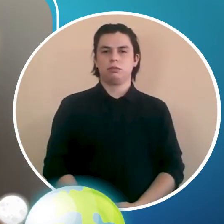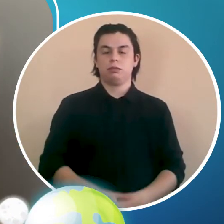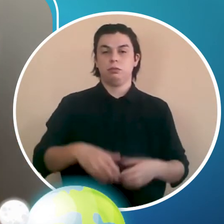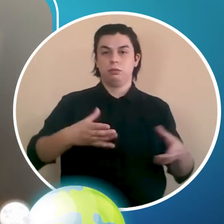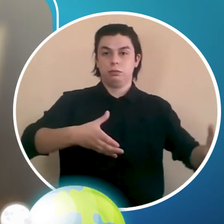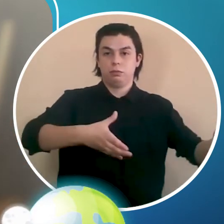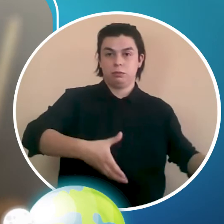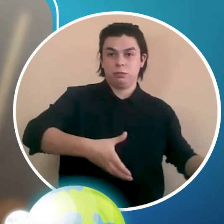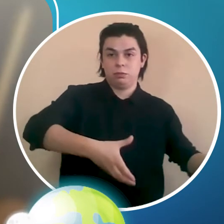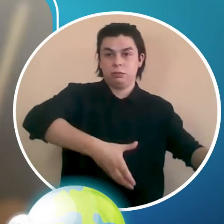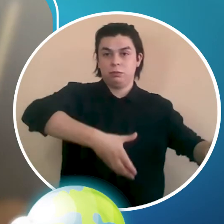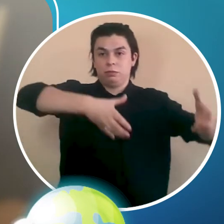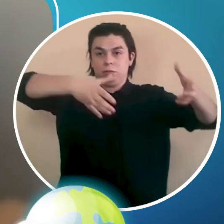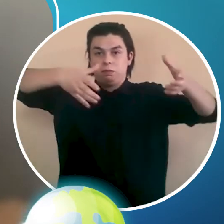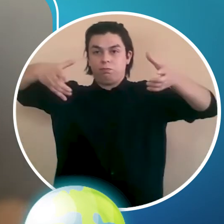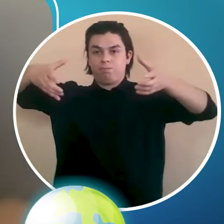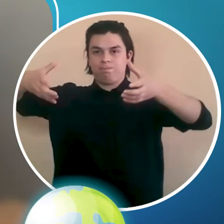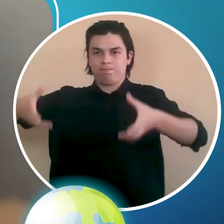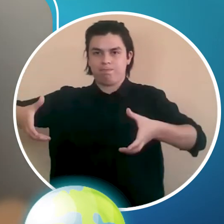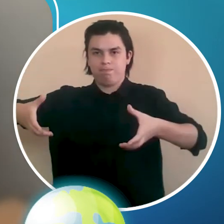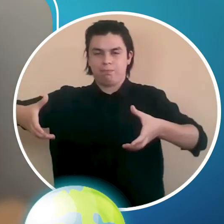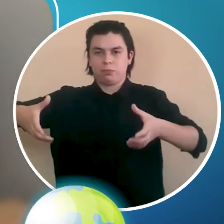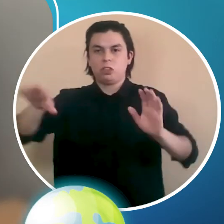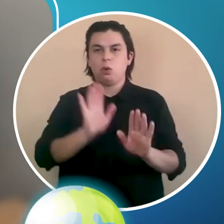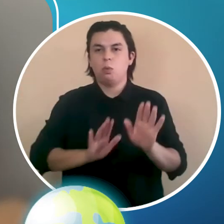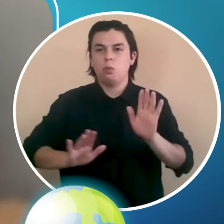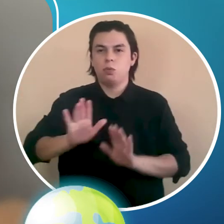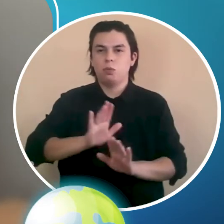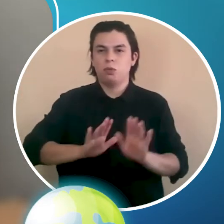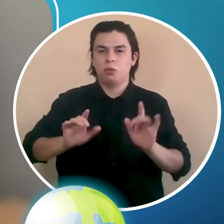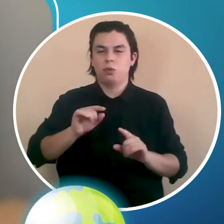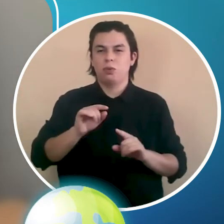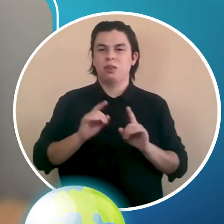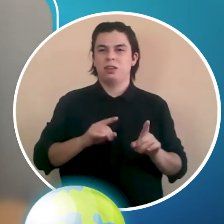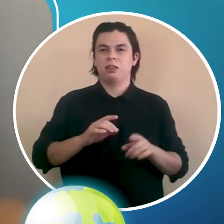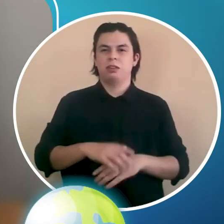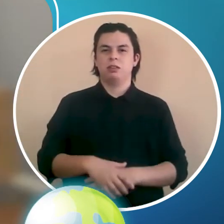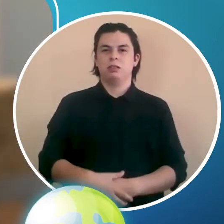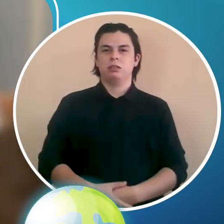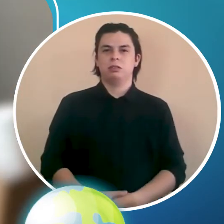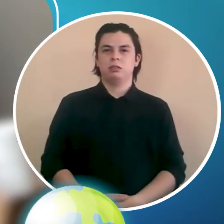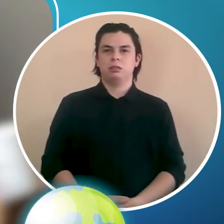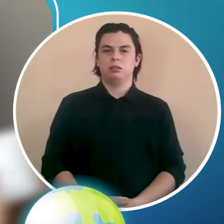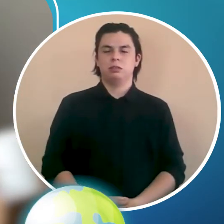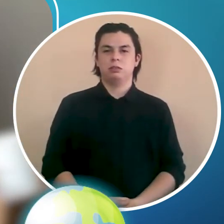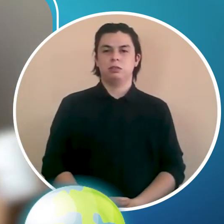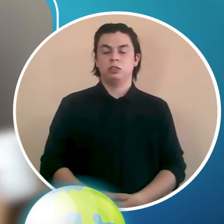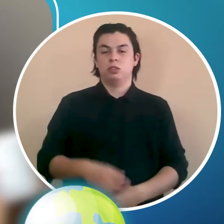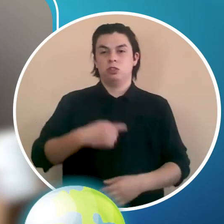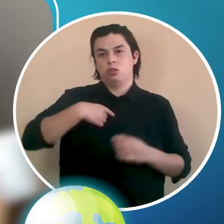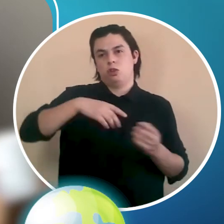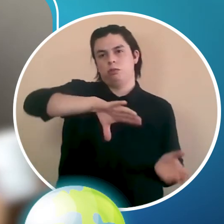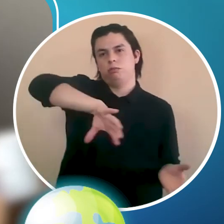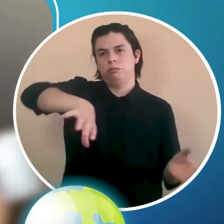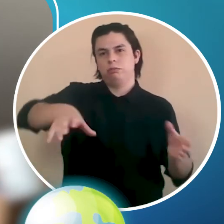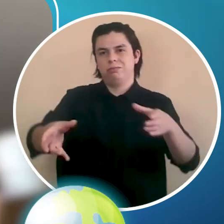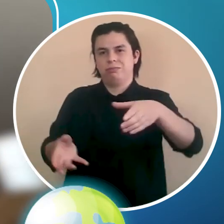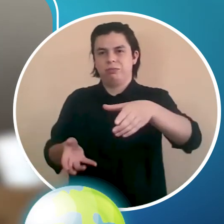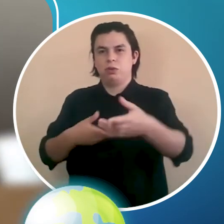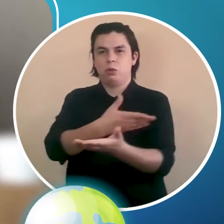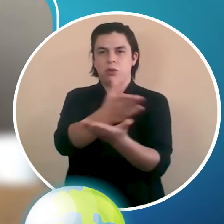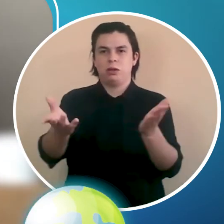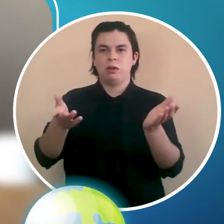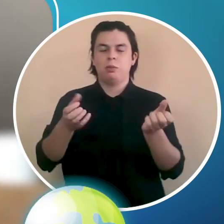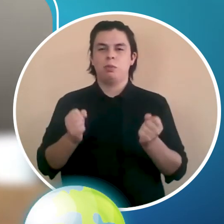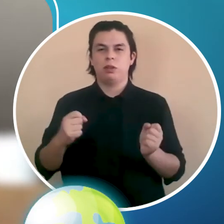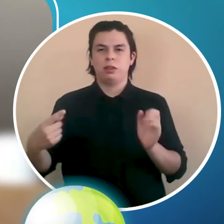Vamos a ubicar nuestro sismógrafo encima. Con mucho cuidado, que no se nos vaya a desenrollar. Yo lo voy a girar